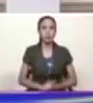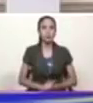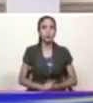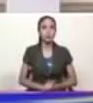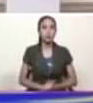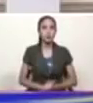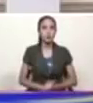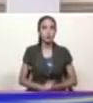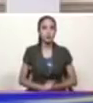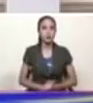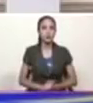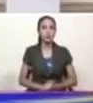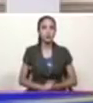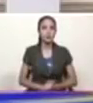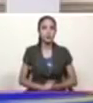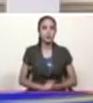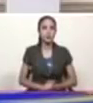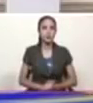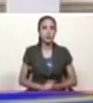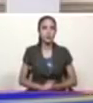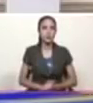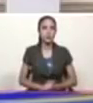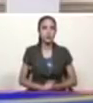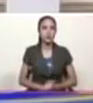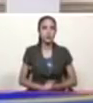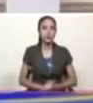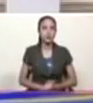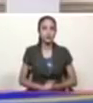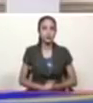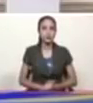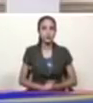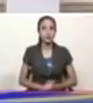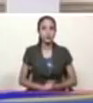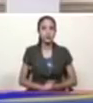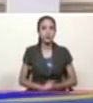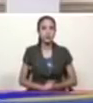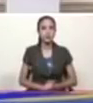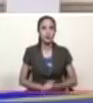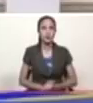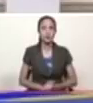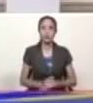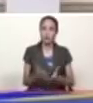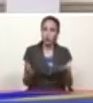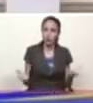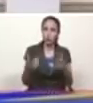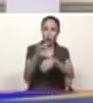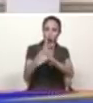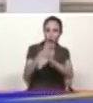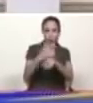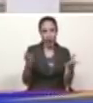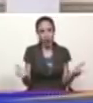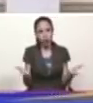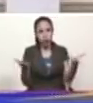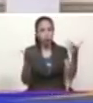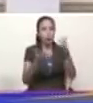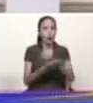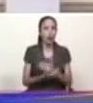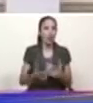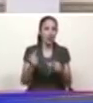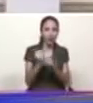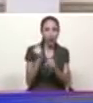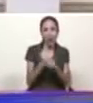así es gobernando para las mayorías para el bienestar común